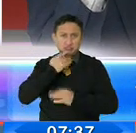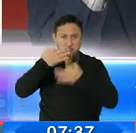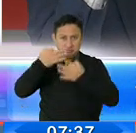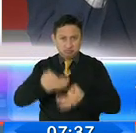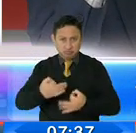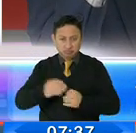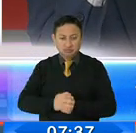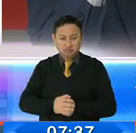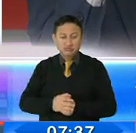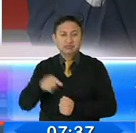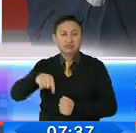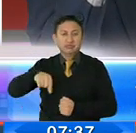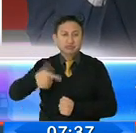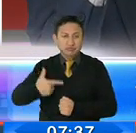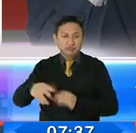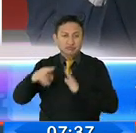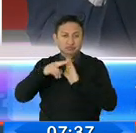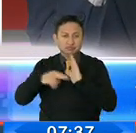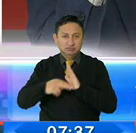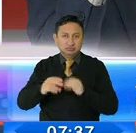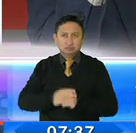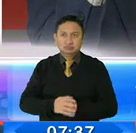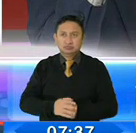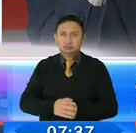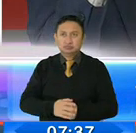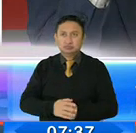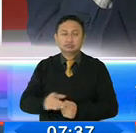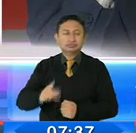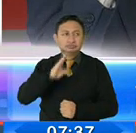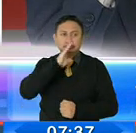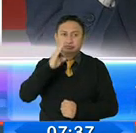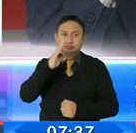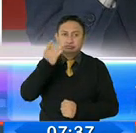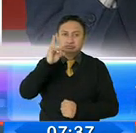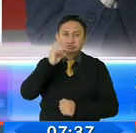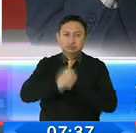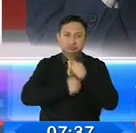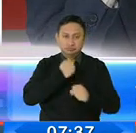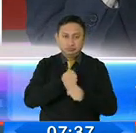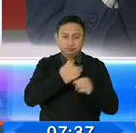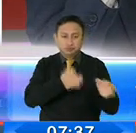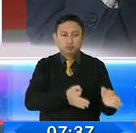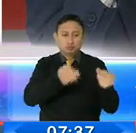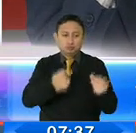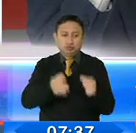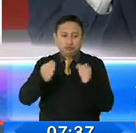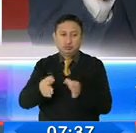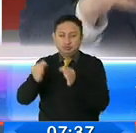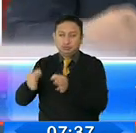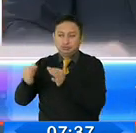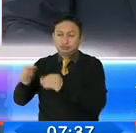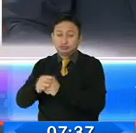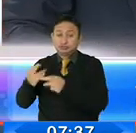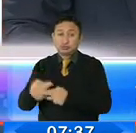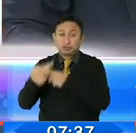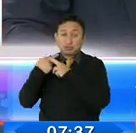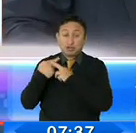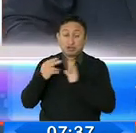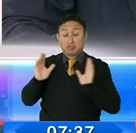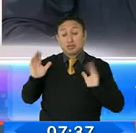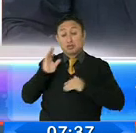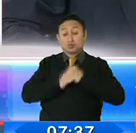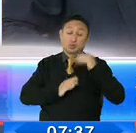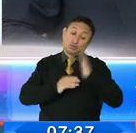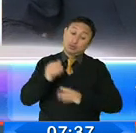tomando una, una medida que ha sido postergada por dieciocho años, que no ha sido asumida esa responsabilidad,